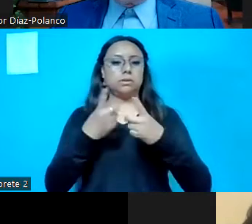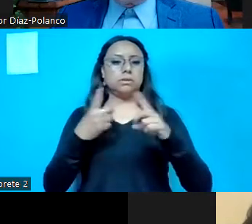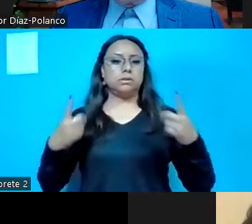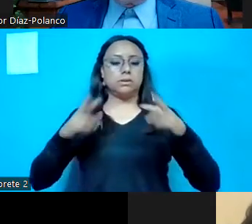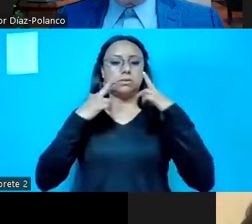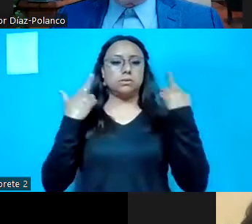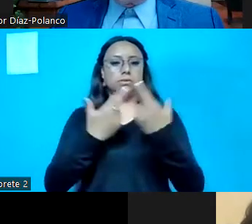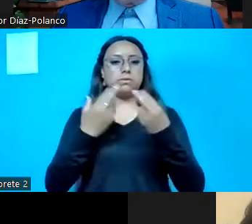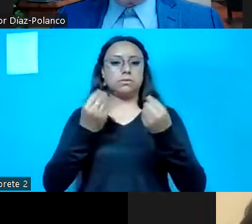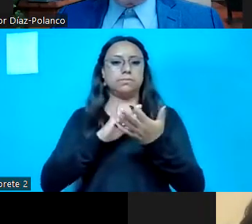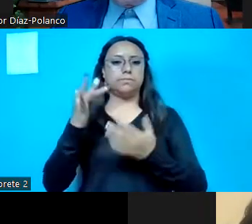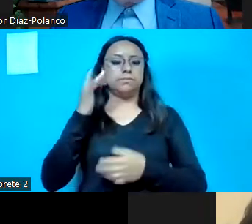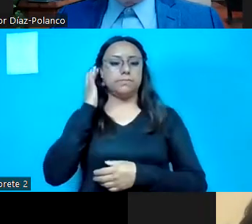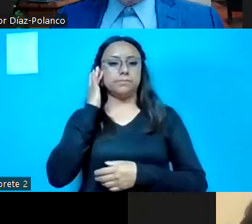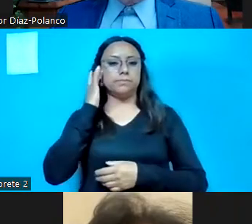Muchas gracias.